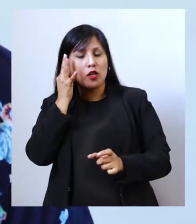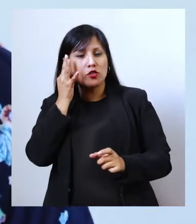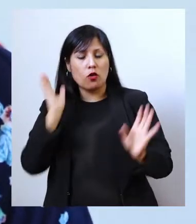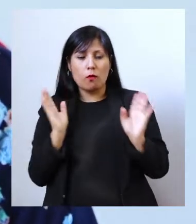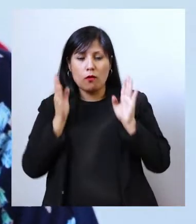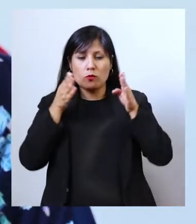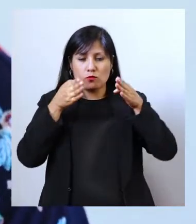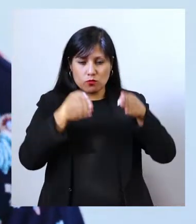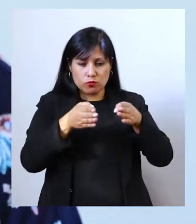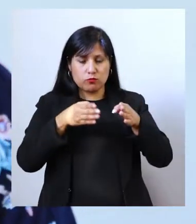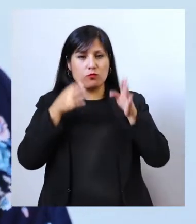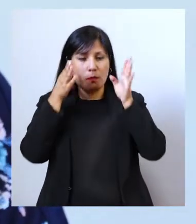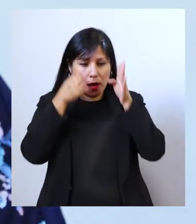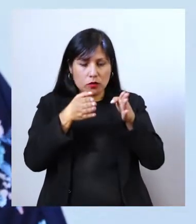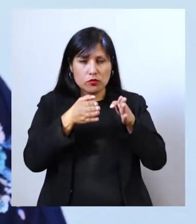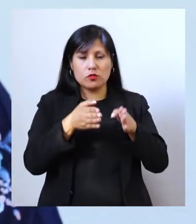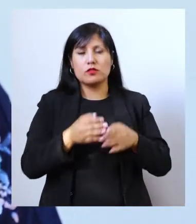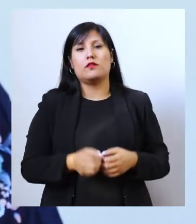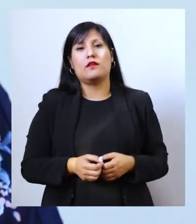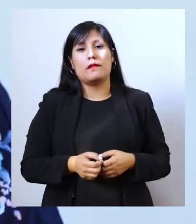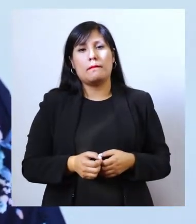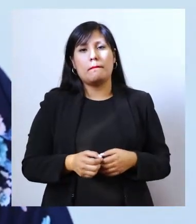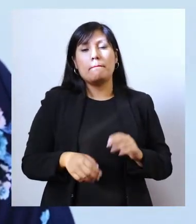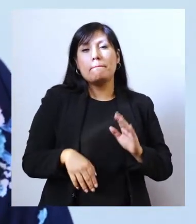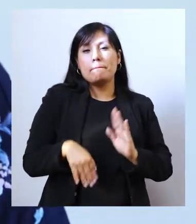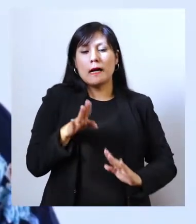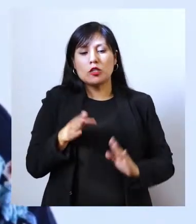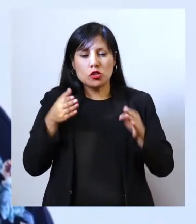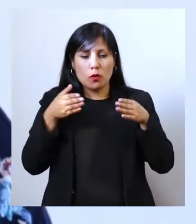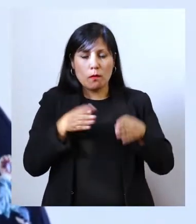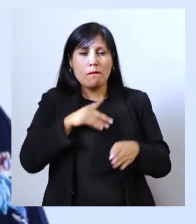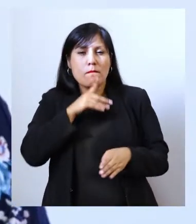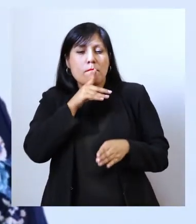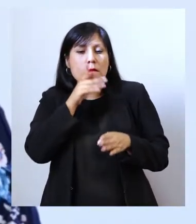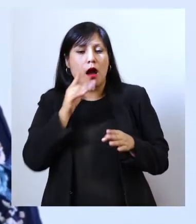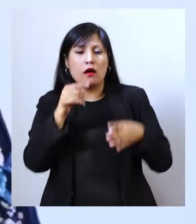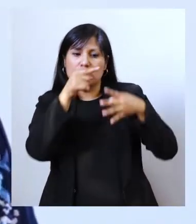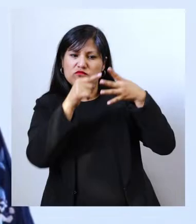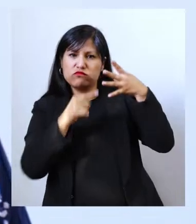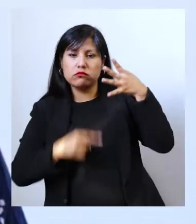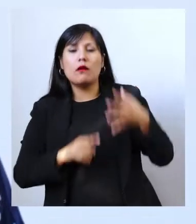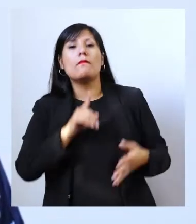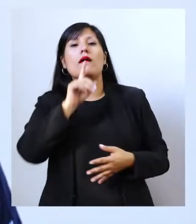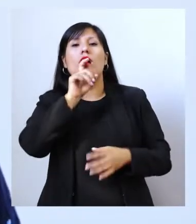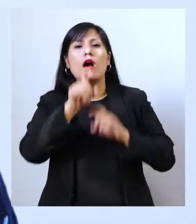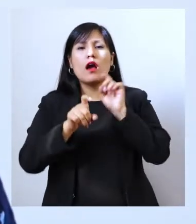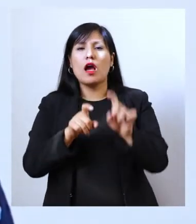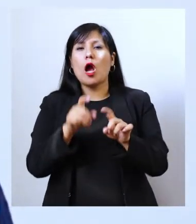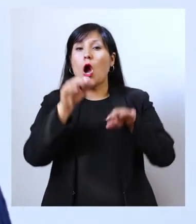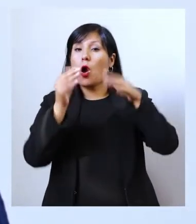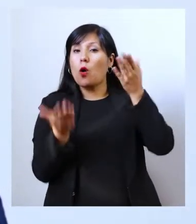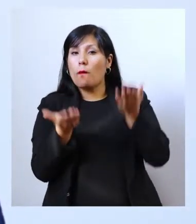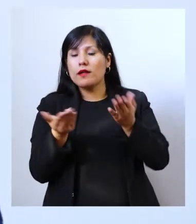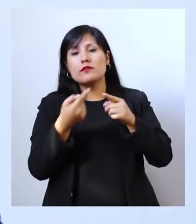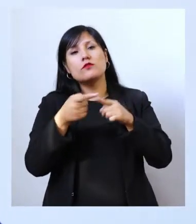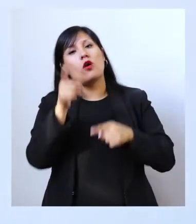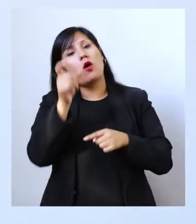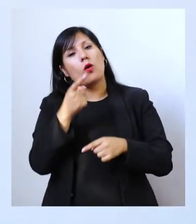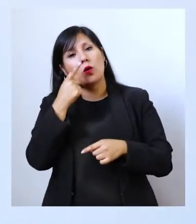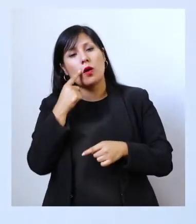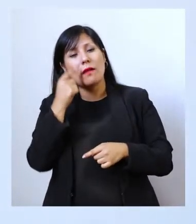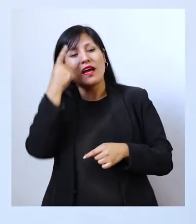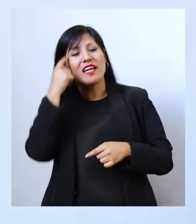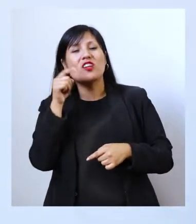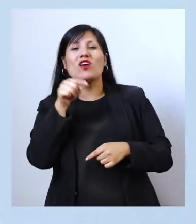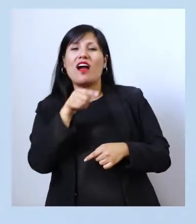dedicadas en ese sentido. Somos más delicadas, somos más objetivas a lo mejor que un hombre, pero creo que ahí